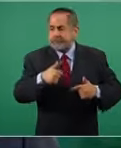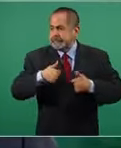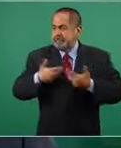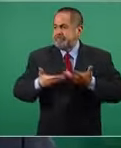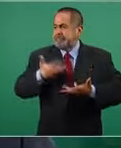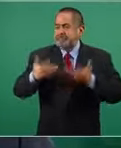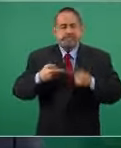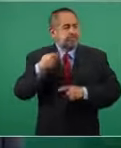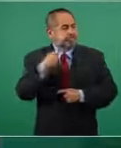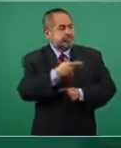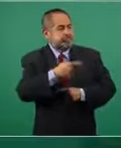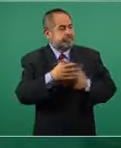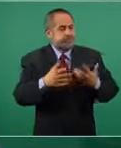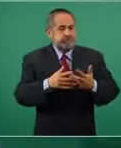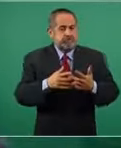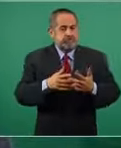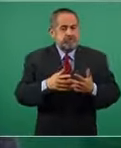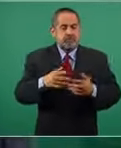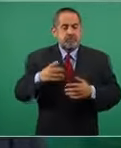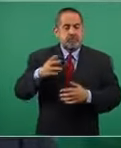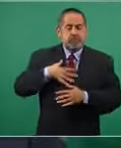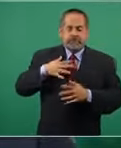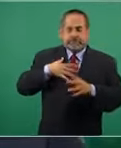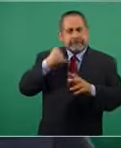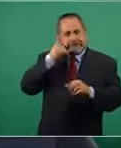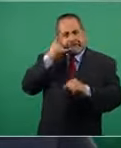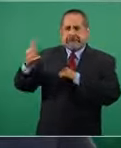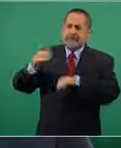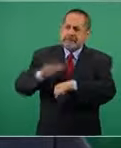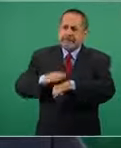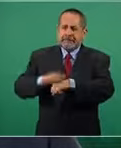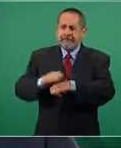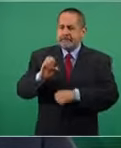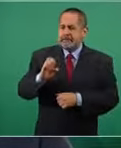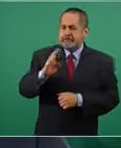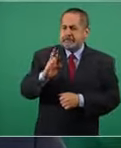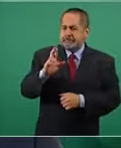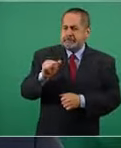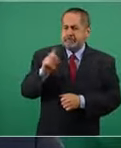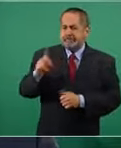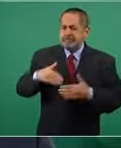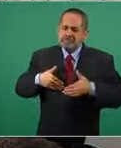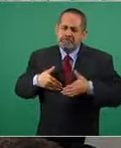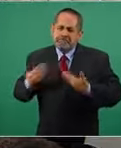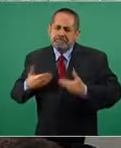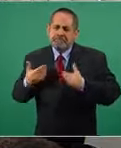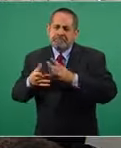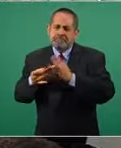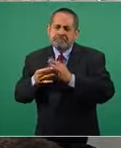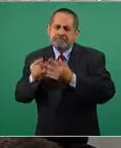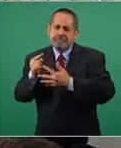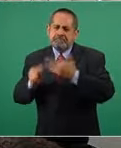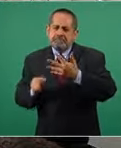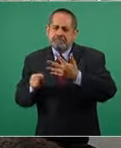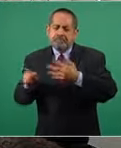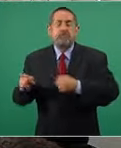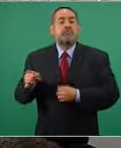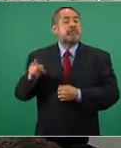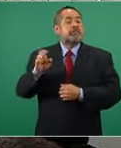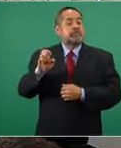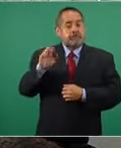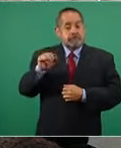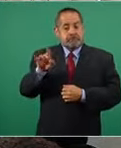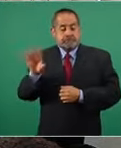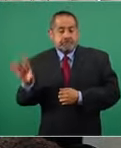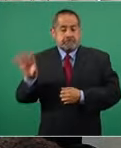Y entonces lo llamé a Marcelo Ebrard. Y le expliqué. Y Marcelo inmediatamente le planteó el